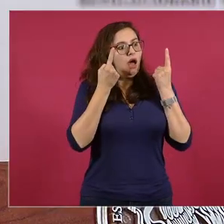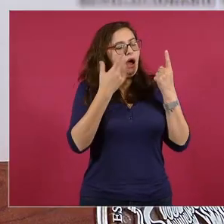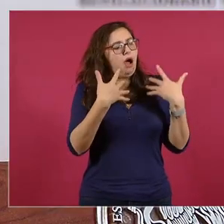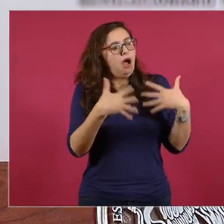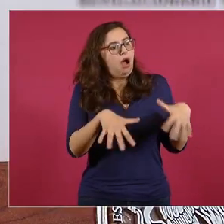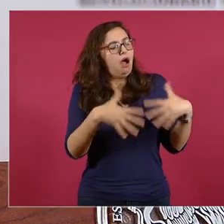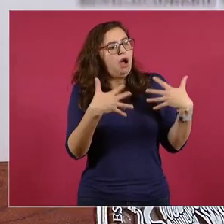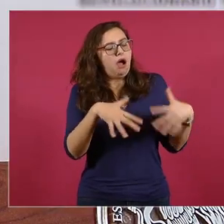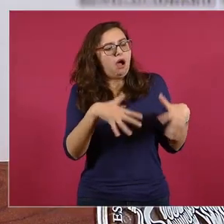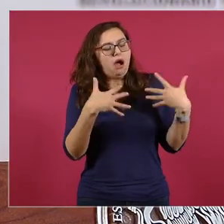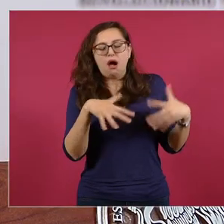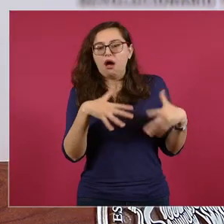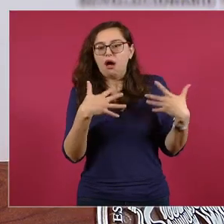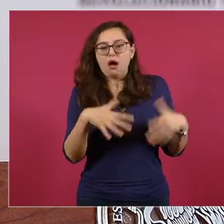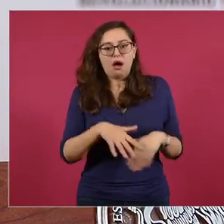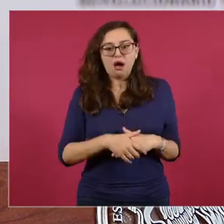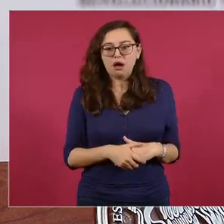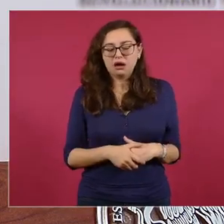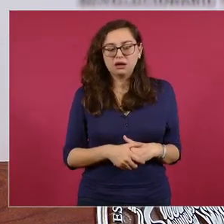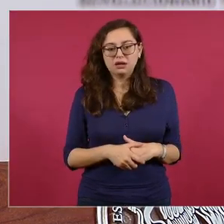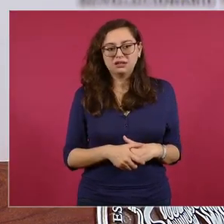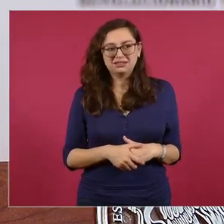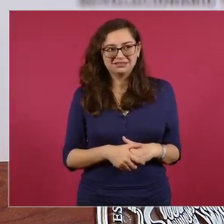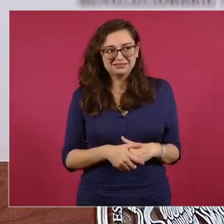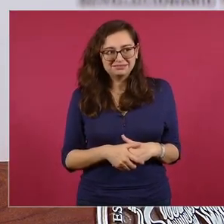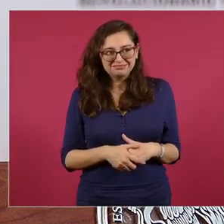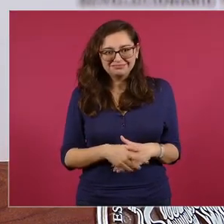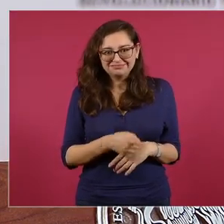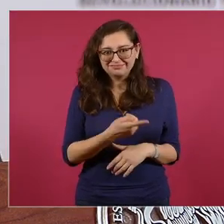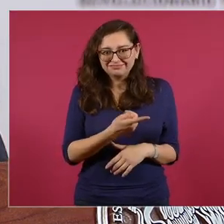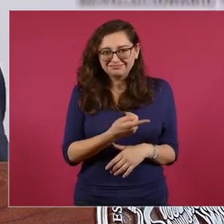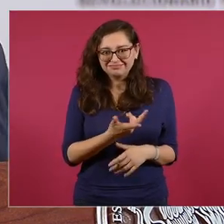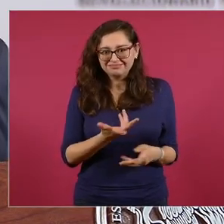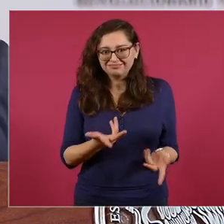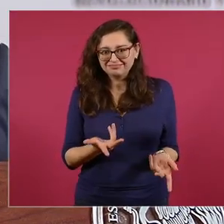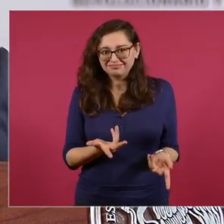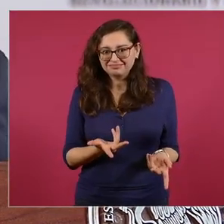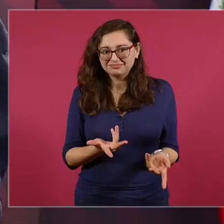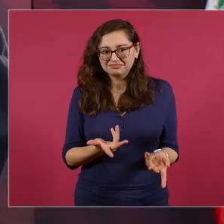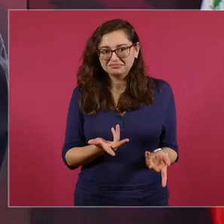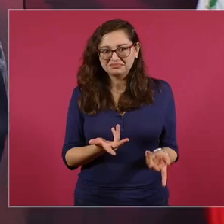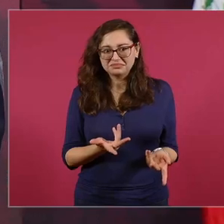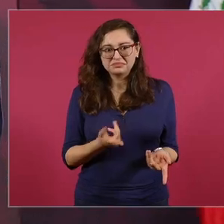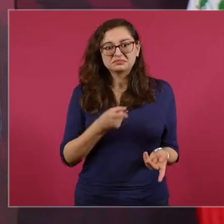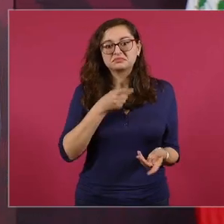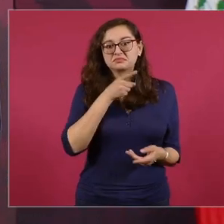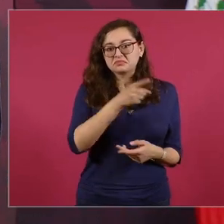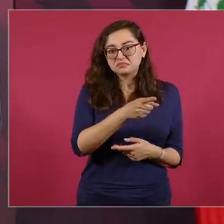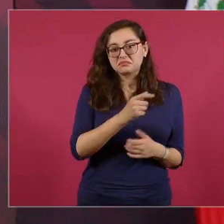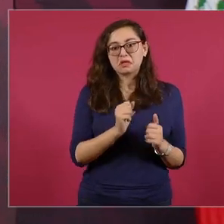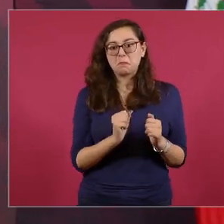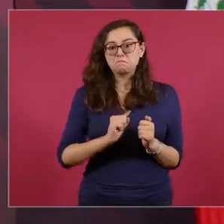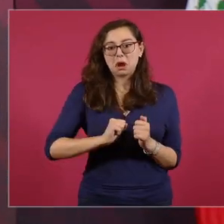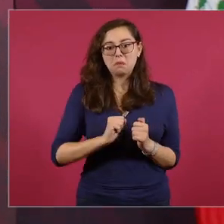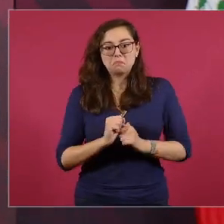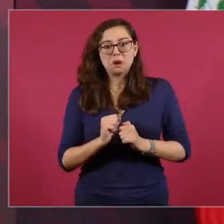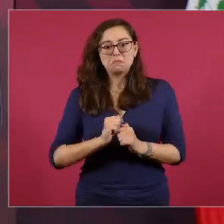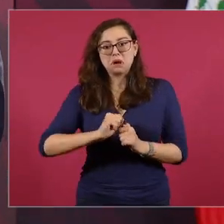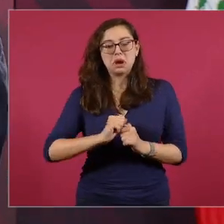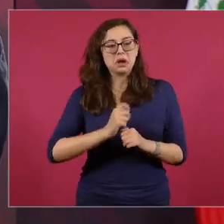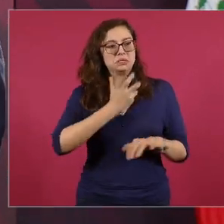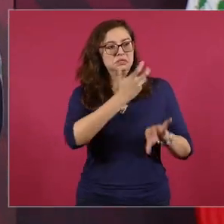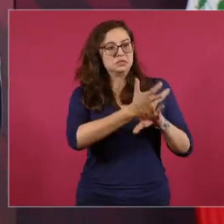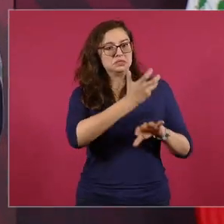y además con influencias en Estados Unidos en el